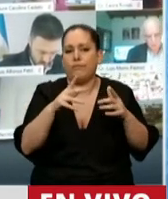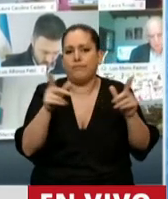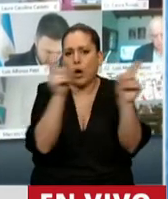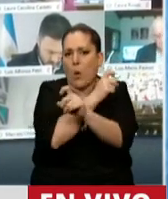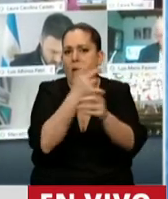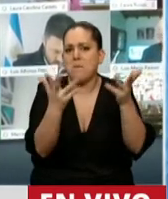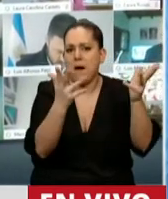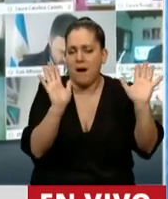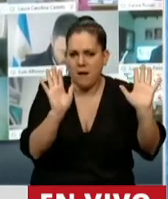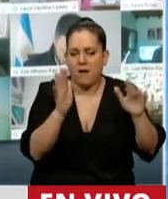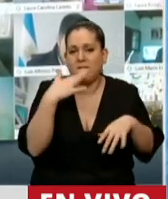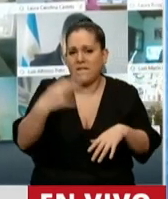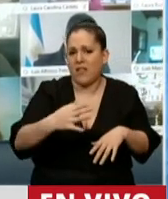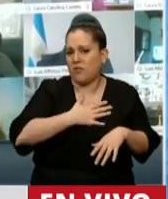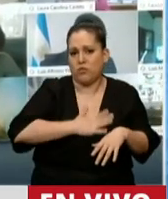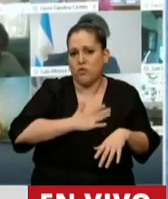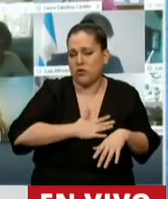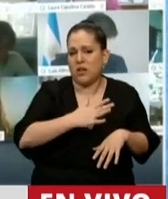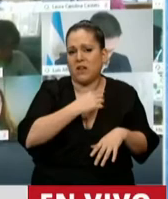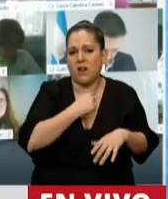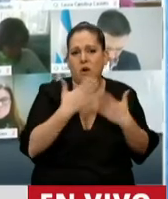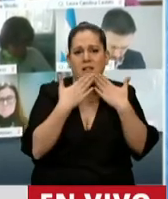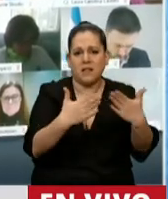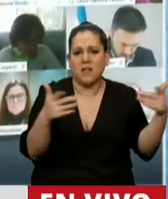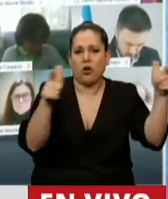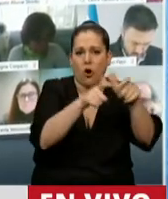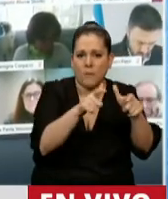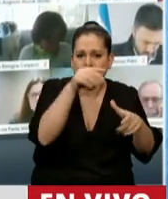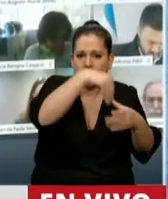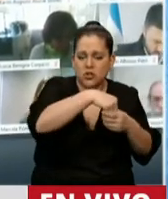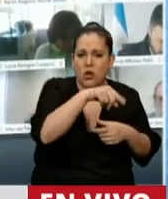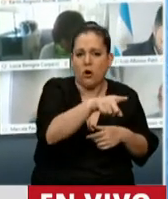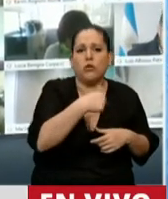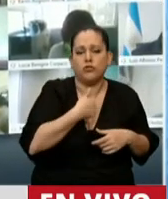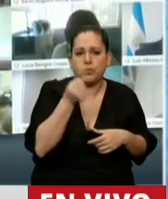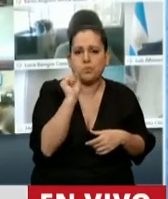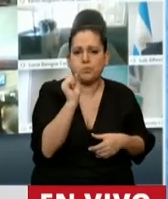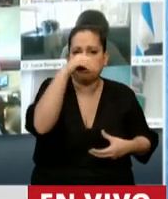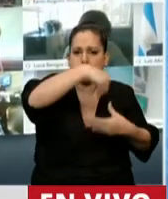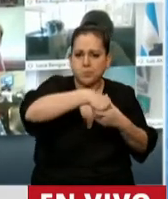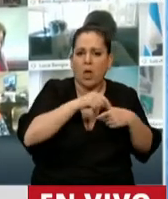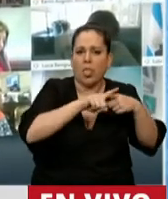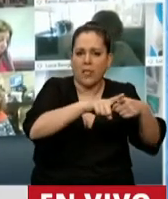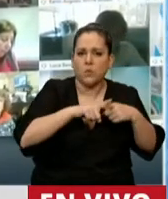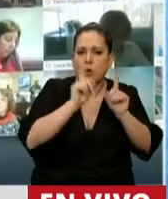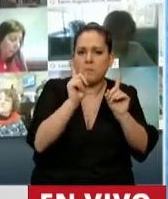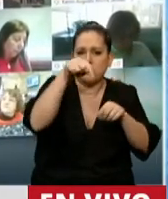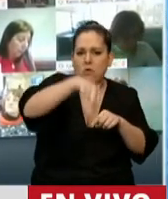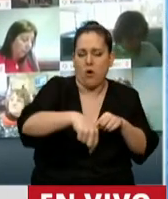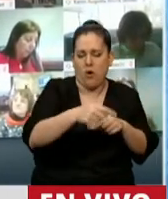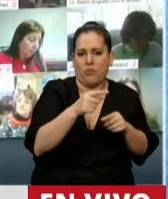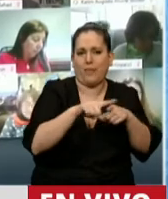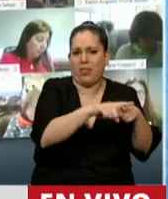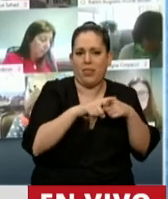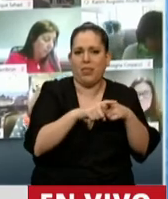muy contento, quiero agradecer públicamente a la Comisión, fui parte de la discusión que se llevó hoy adelante y realmente vi